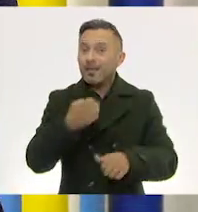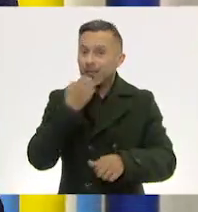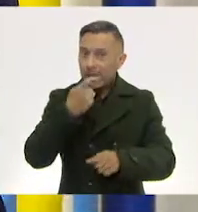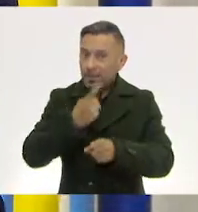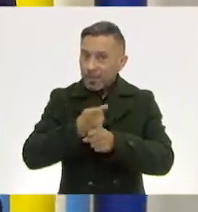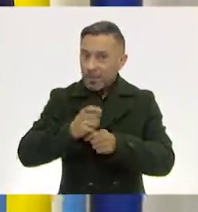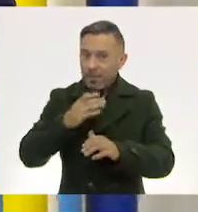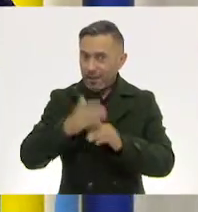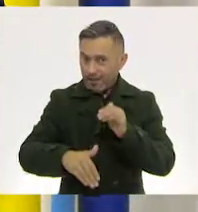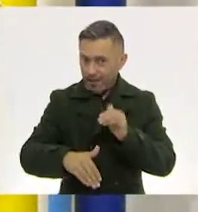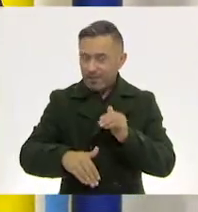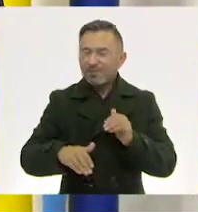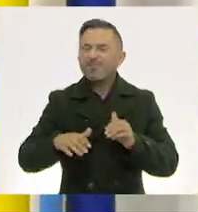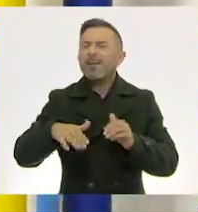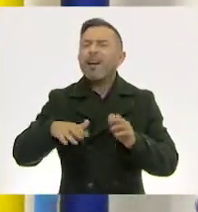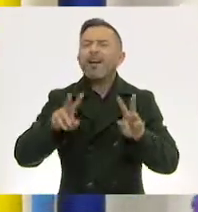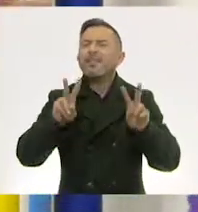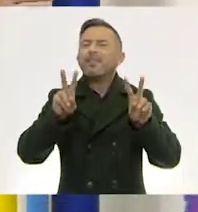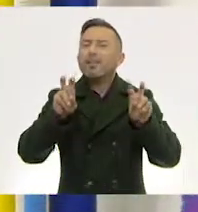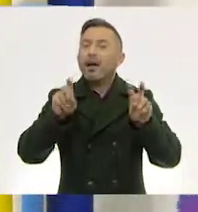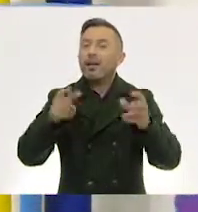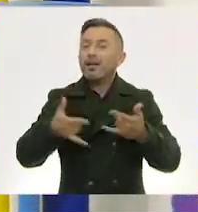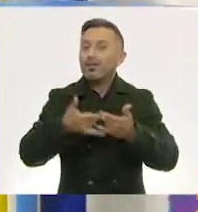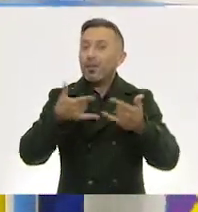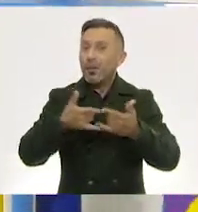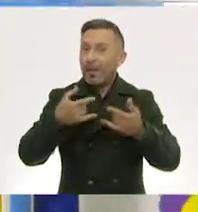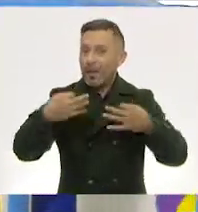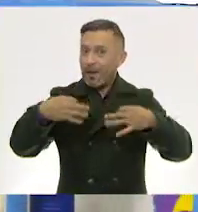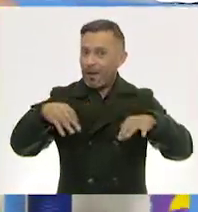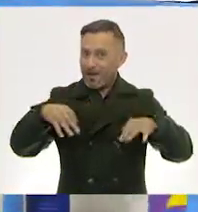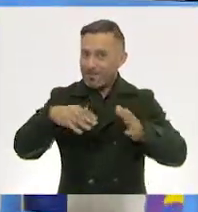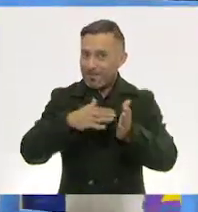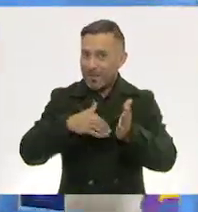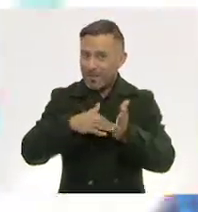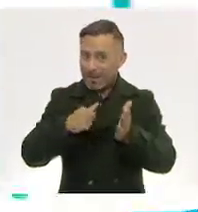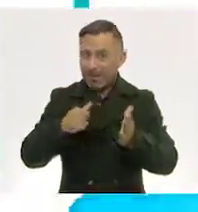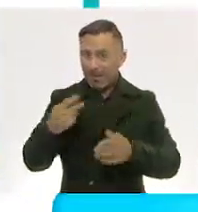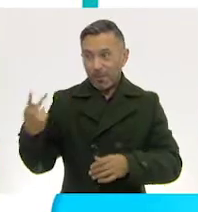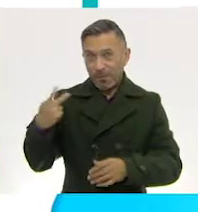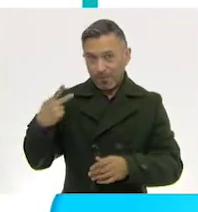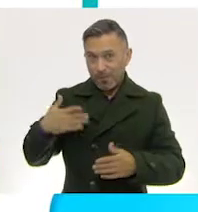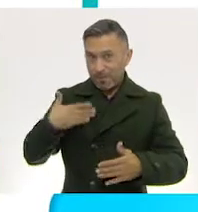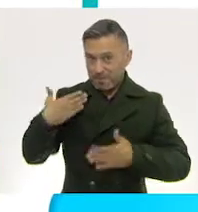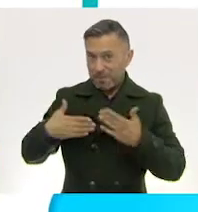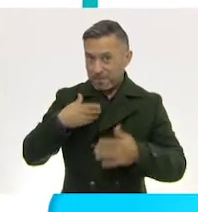grado Esto fue Una historia De papel Espero la hayan disfrutado Tanto como nosotros